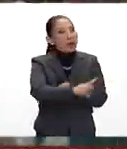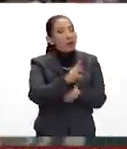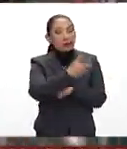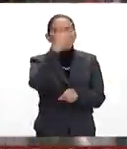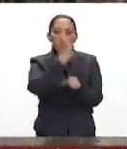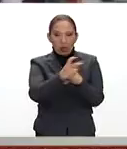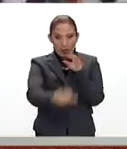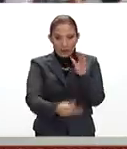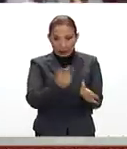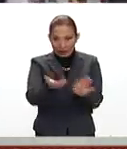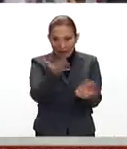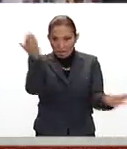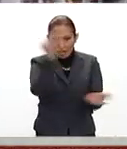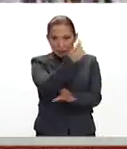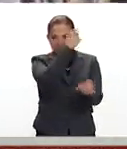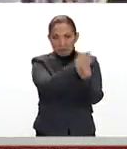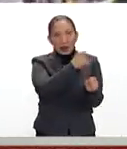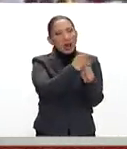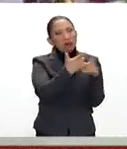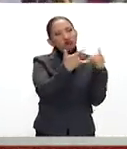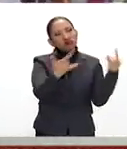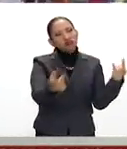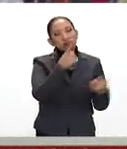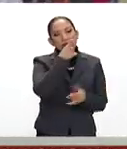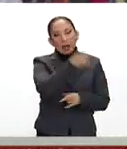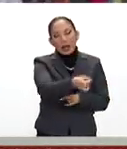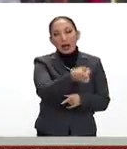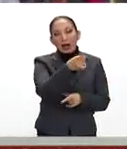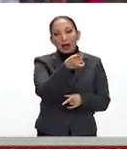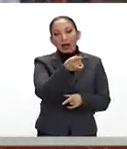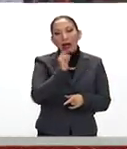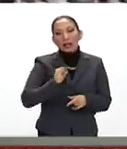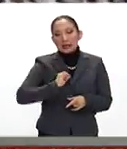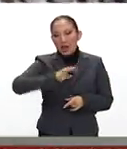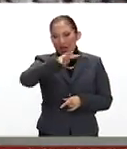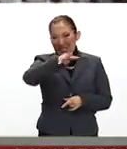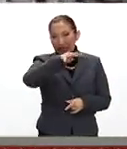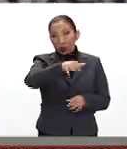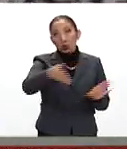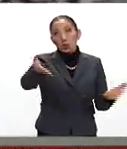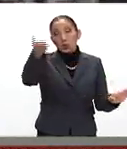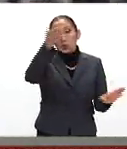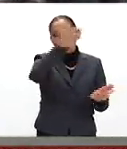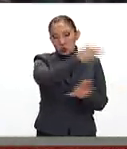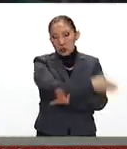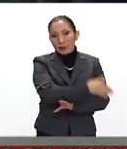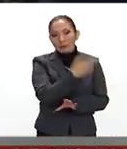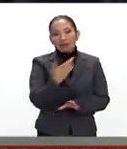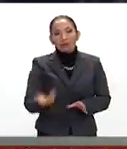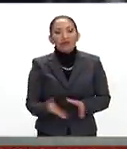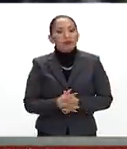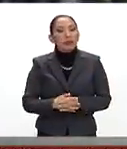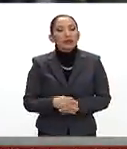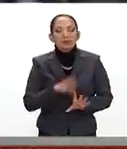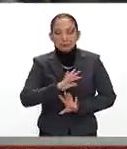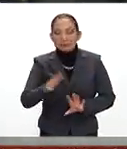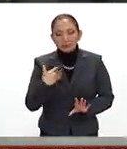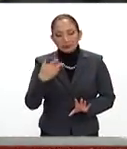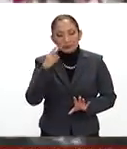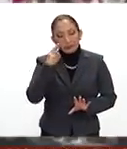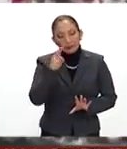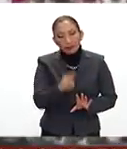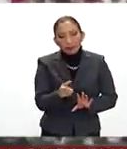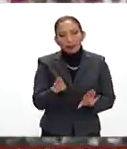segunda vez. La primera vez fue en el siglo XIX y bueno, el pasado domingo, pues ya veíamos como